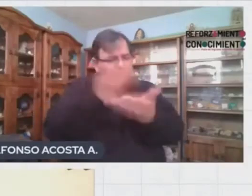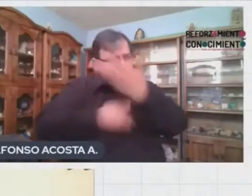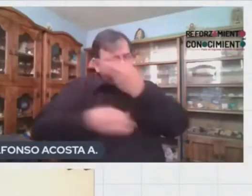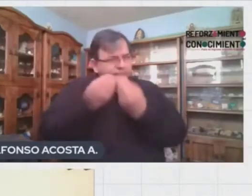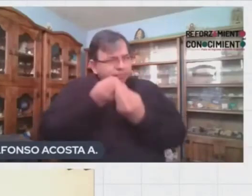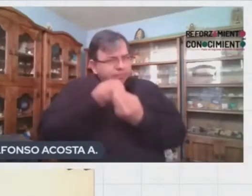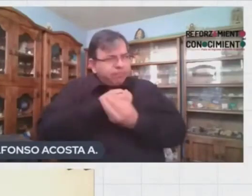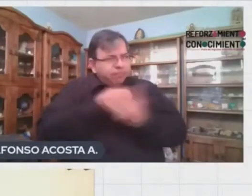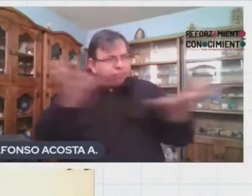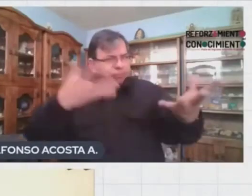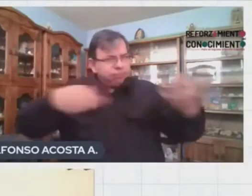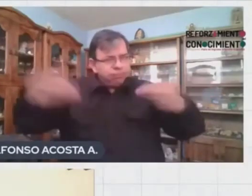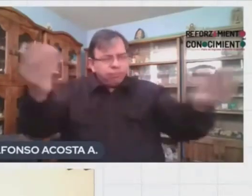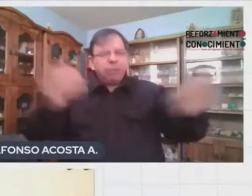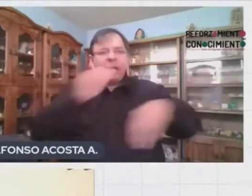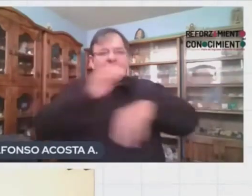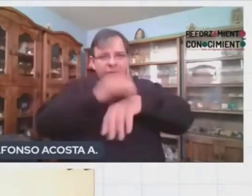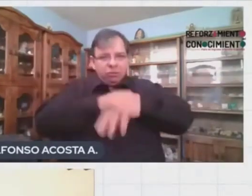todos sus amigos.